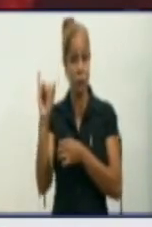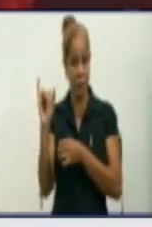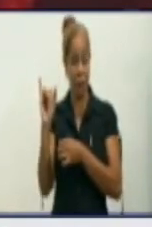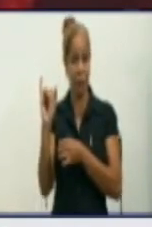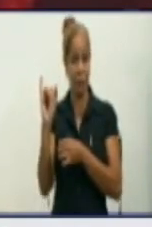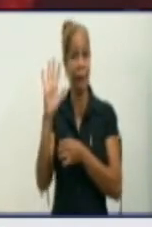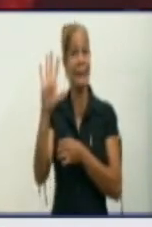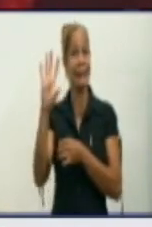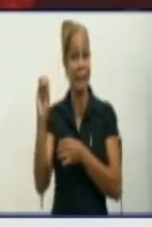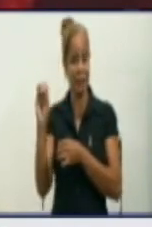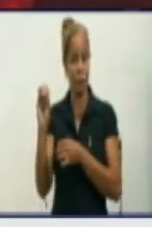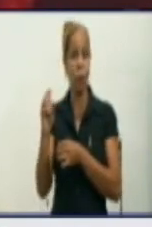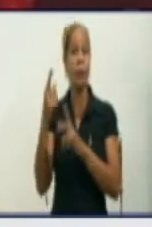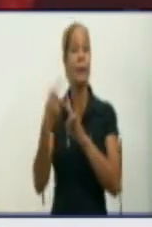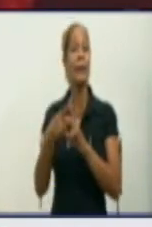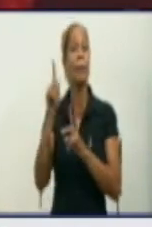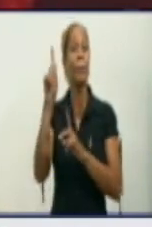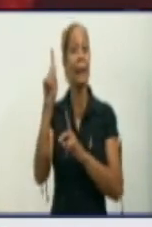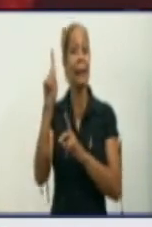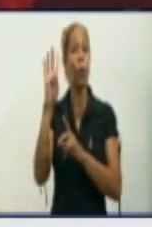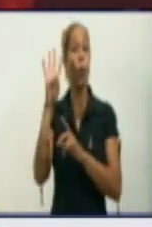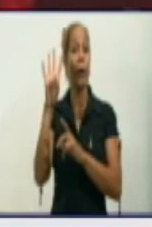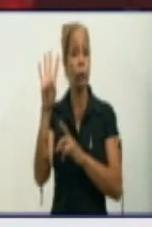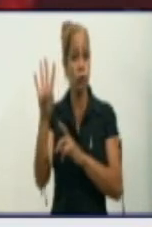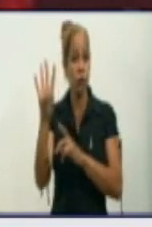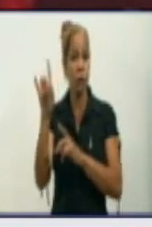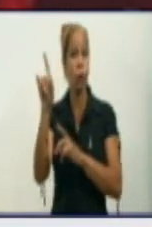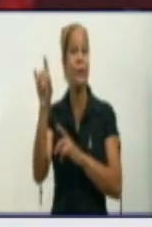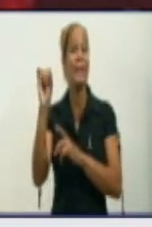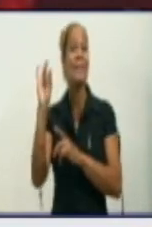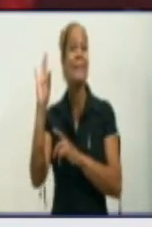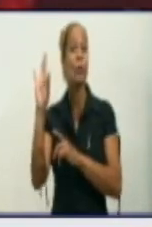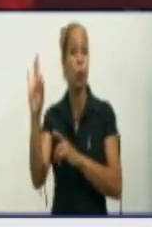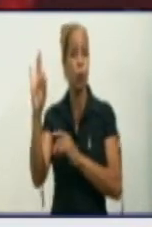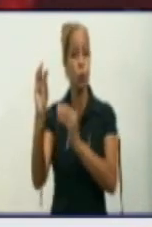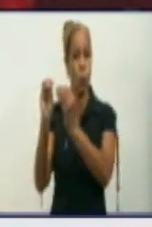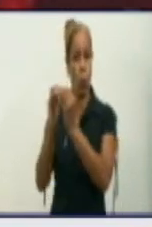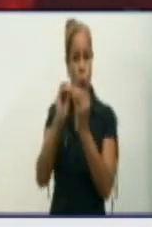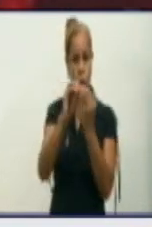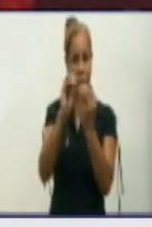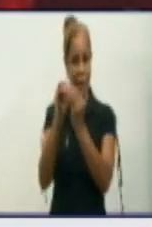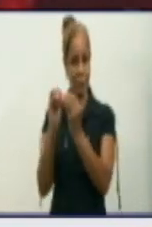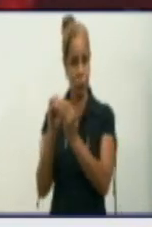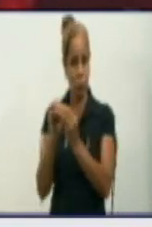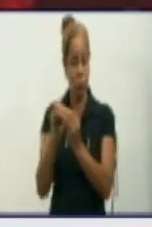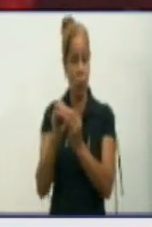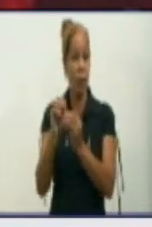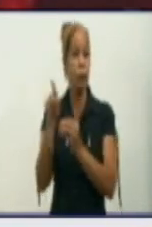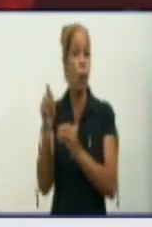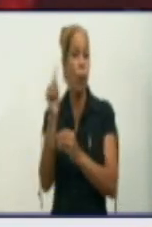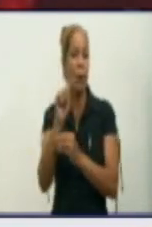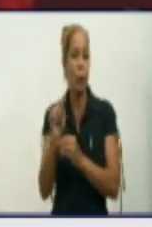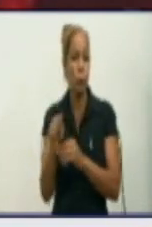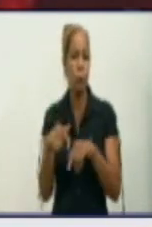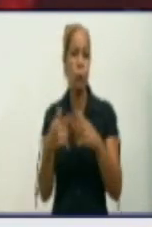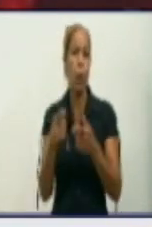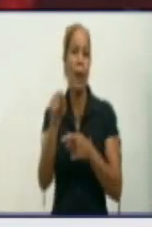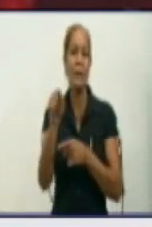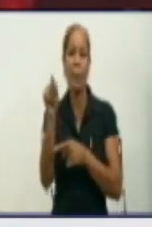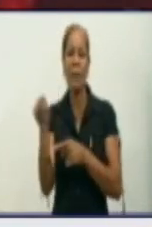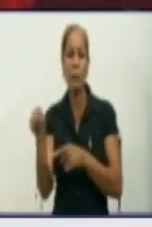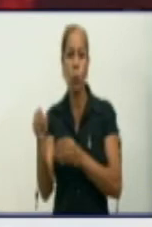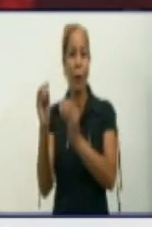y 1.428 contactos. Esos contactos están aislados en centros habilitados en el